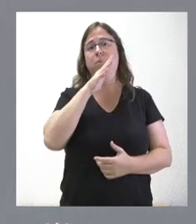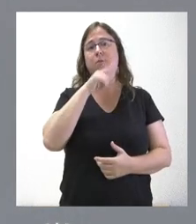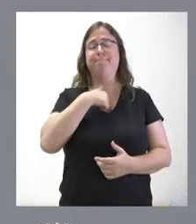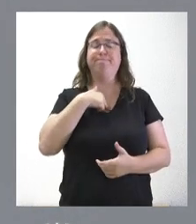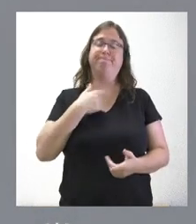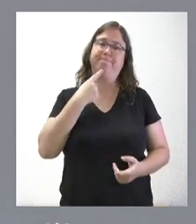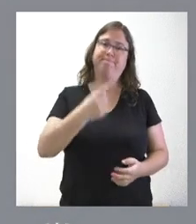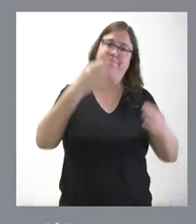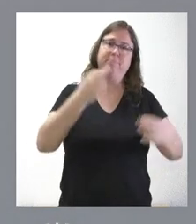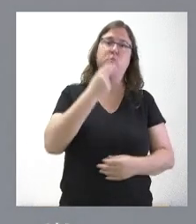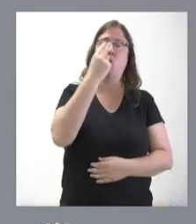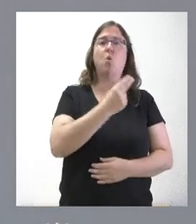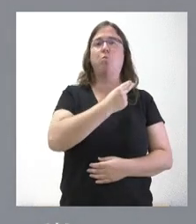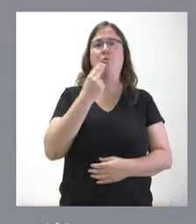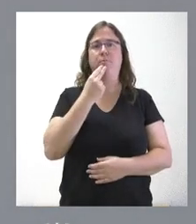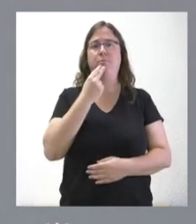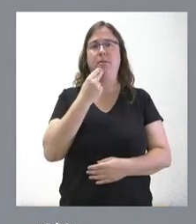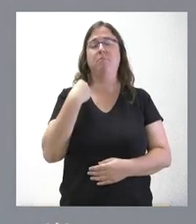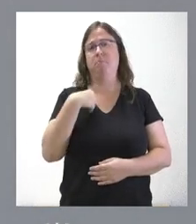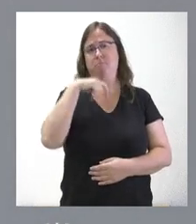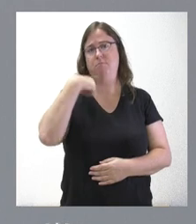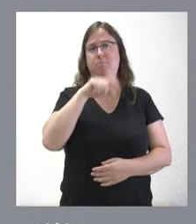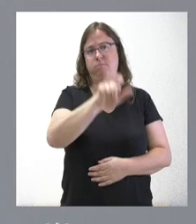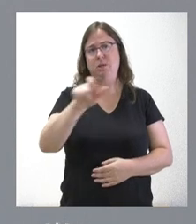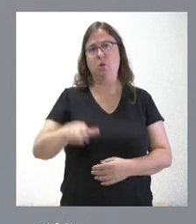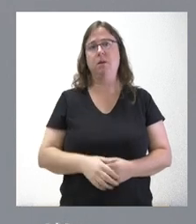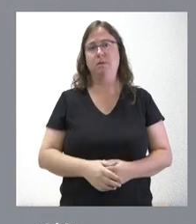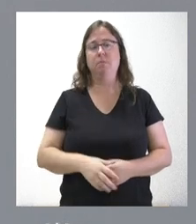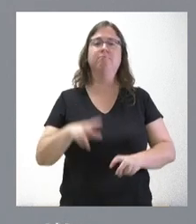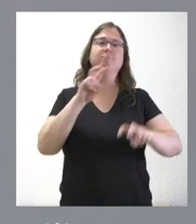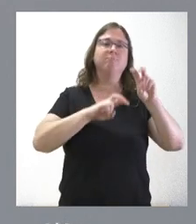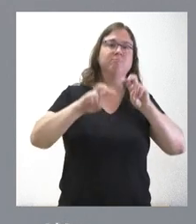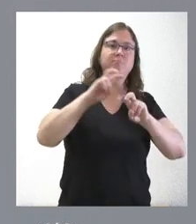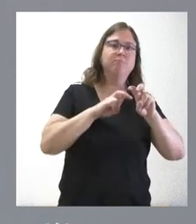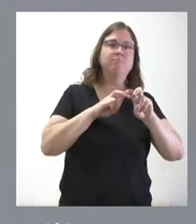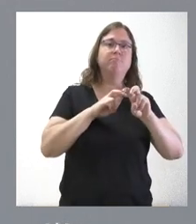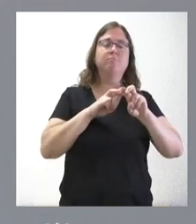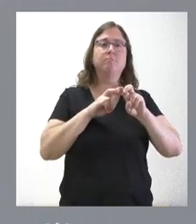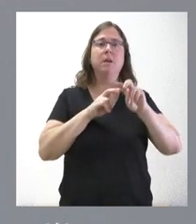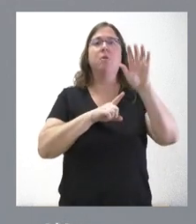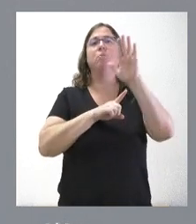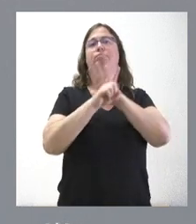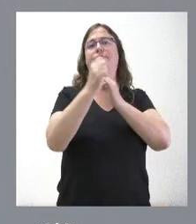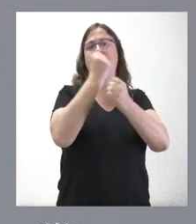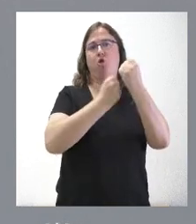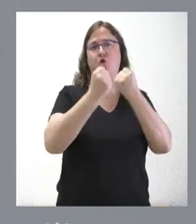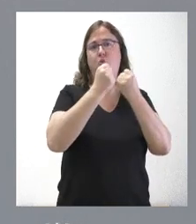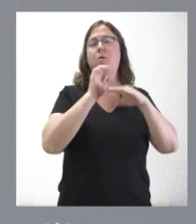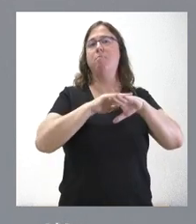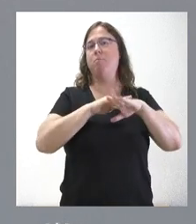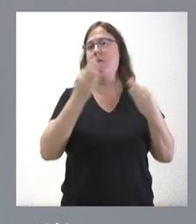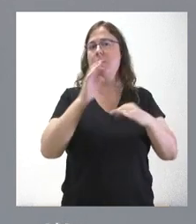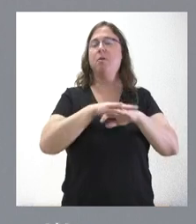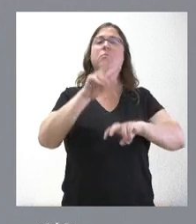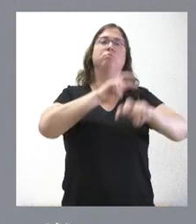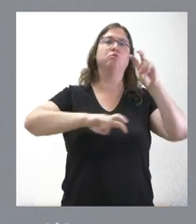reafirmamos nuestro compromiso con estas personas, buscando el crecimiento económico para que puedan encontrar un